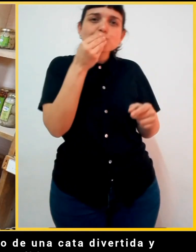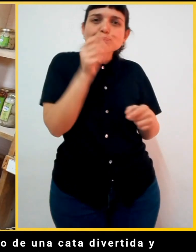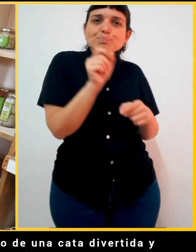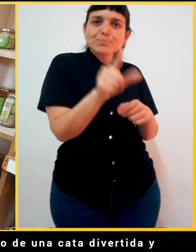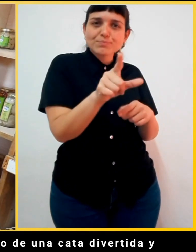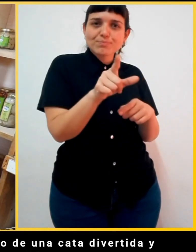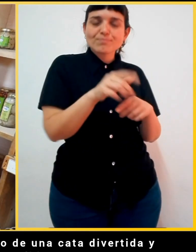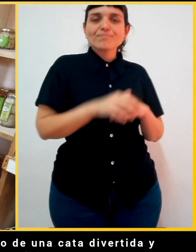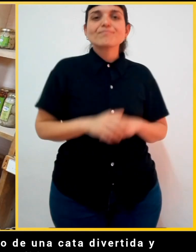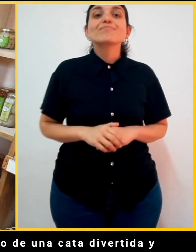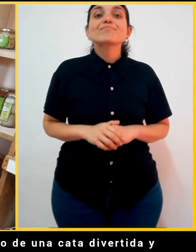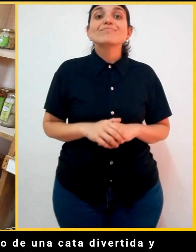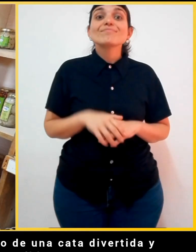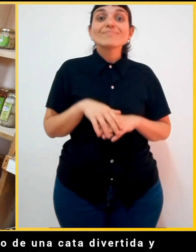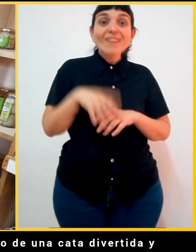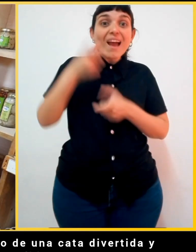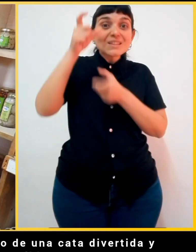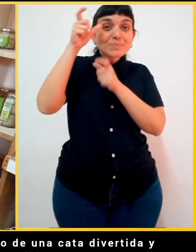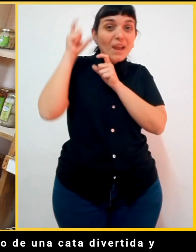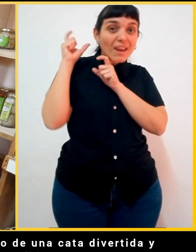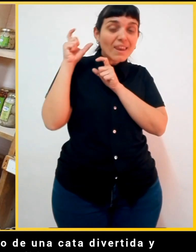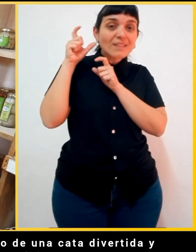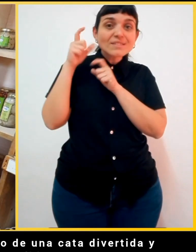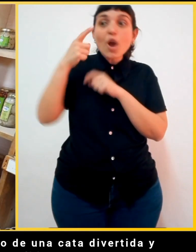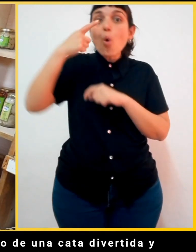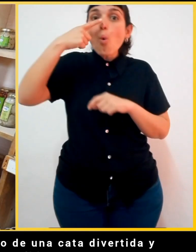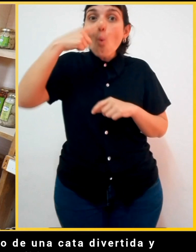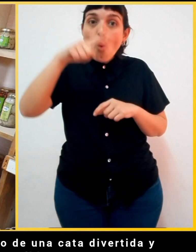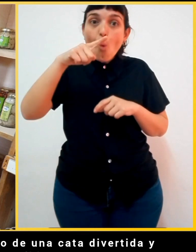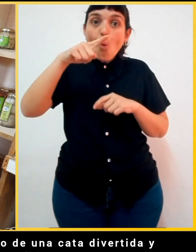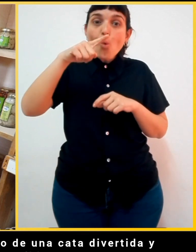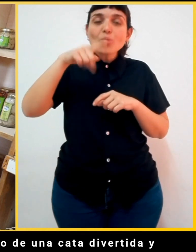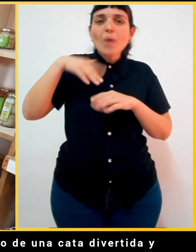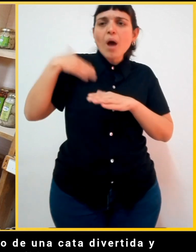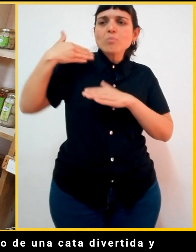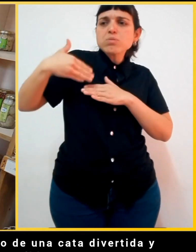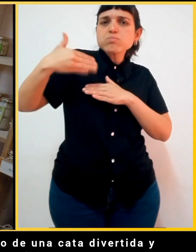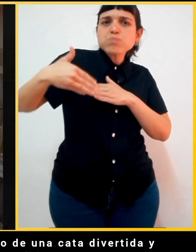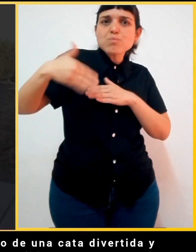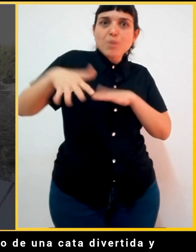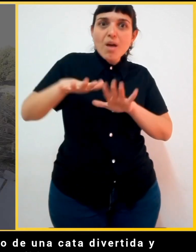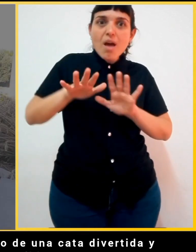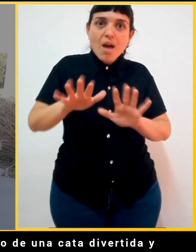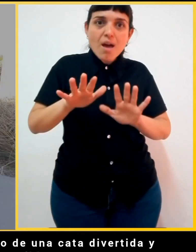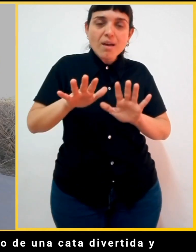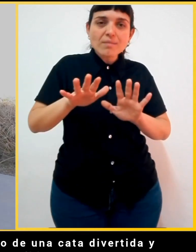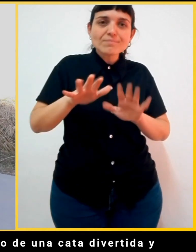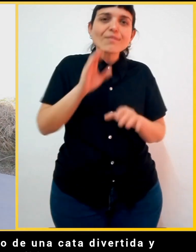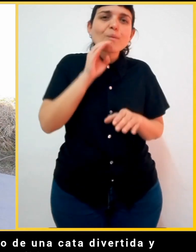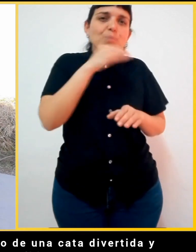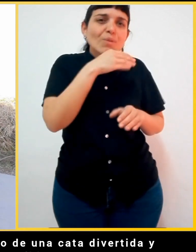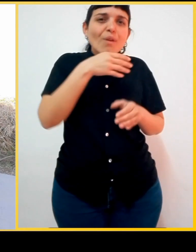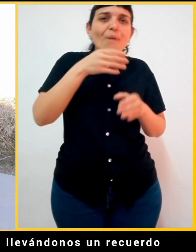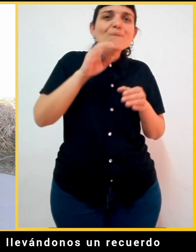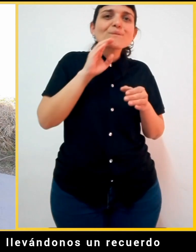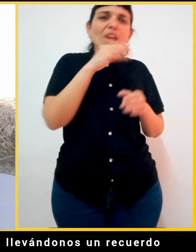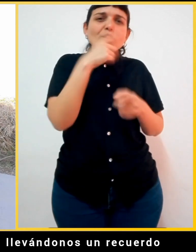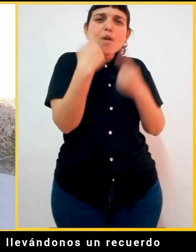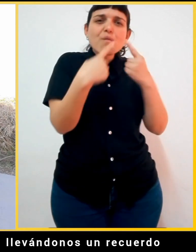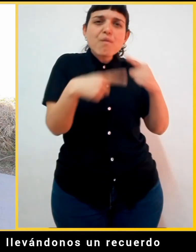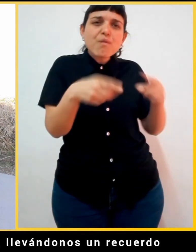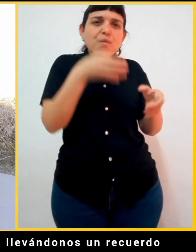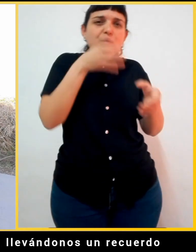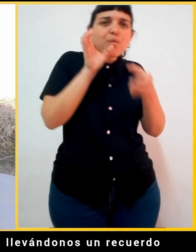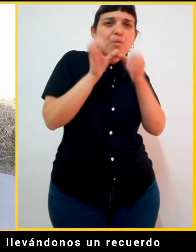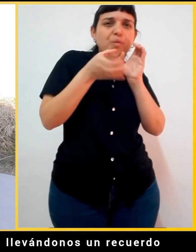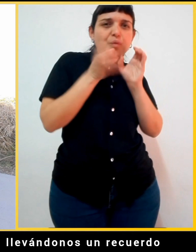Finalizamos esta experiencia disfrutando de una cata divertida y paseando en triciclos accesibles para